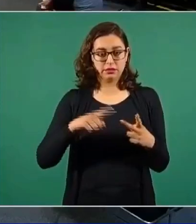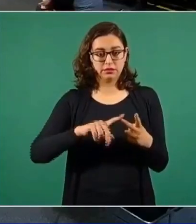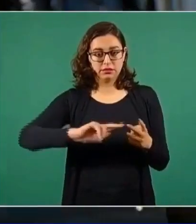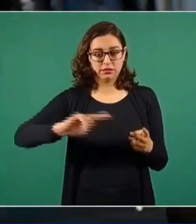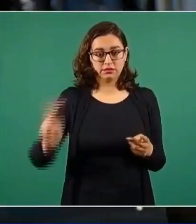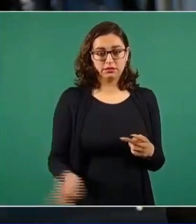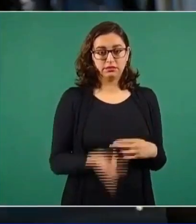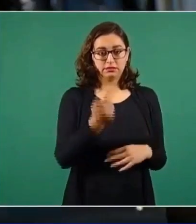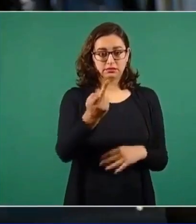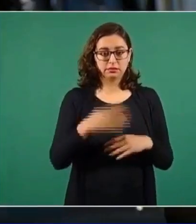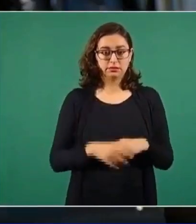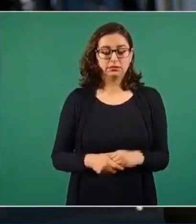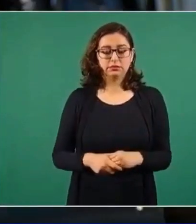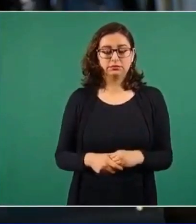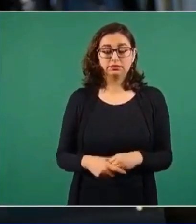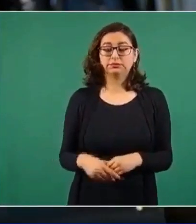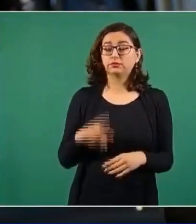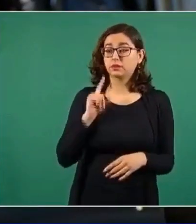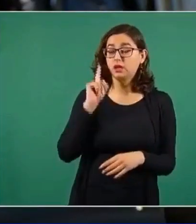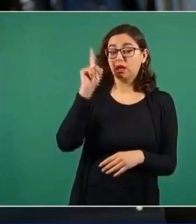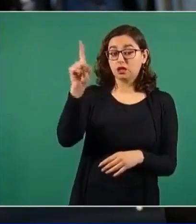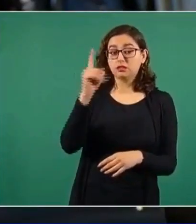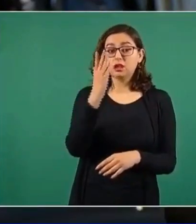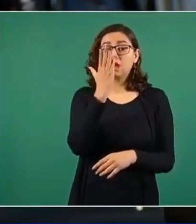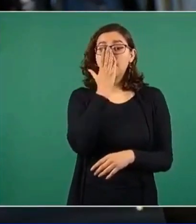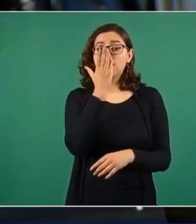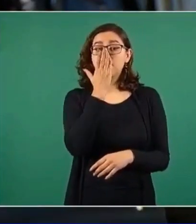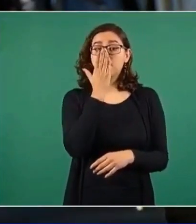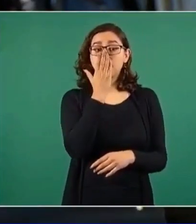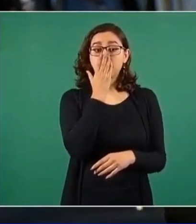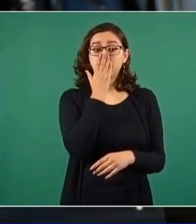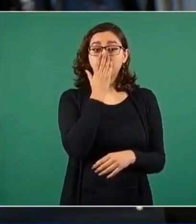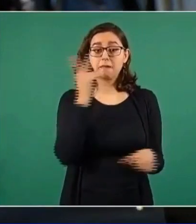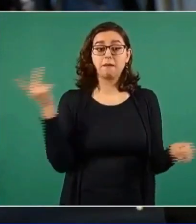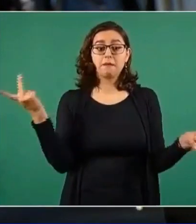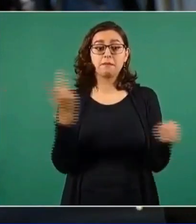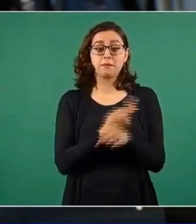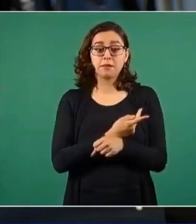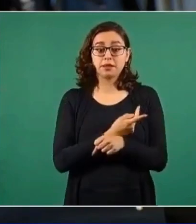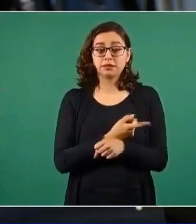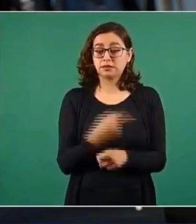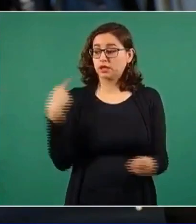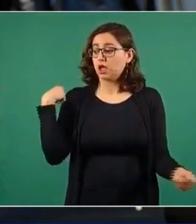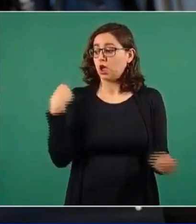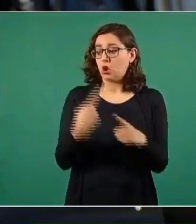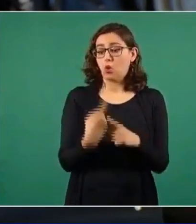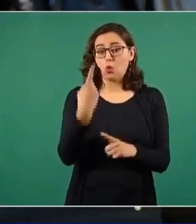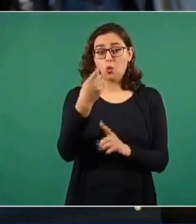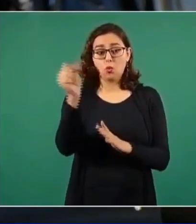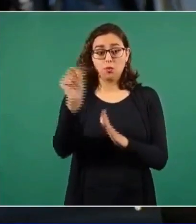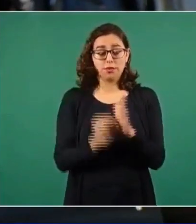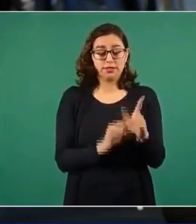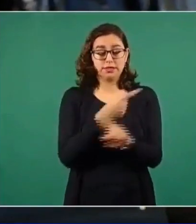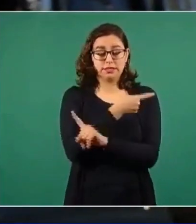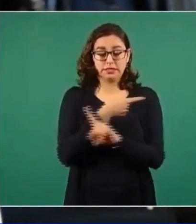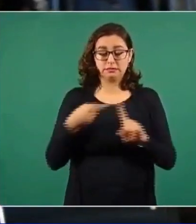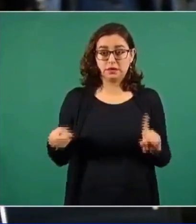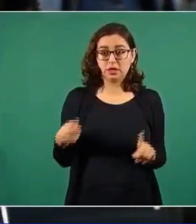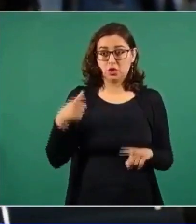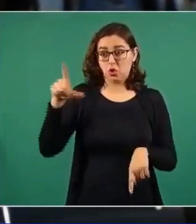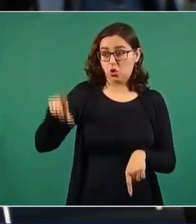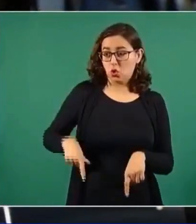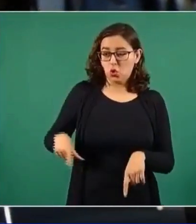Sonora pues está ya a escasos este mes y medio de que se termine este sexenio y